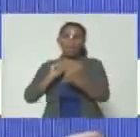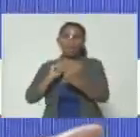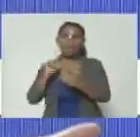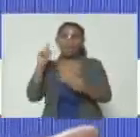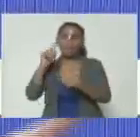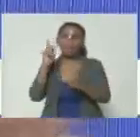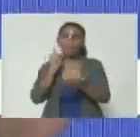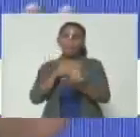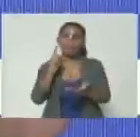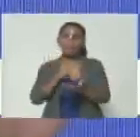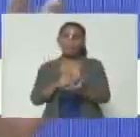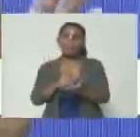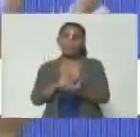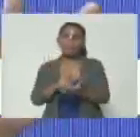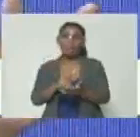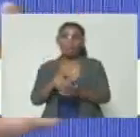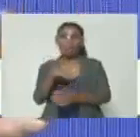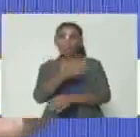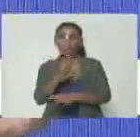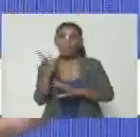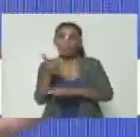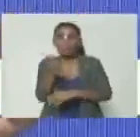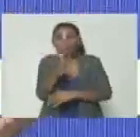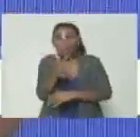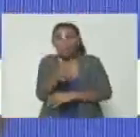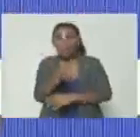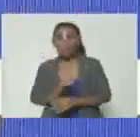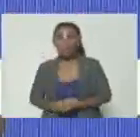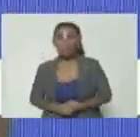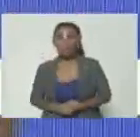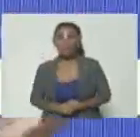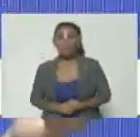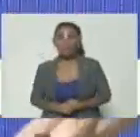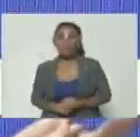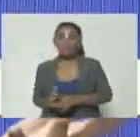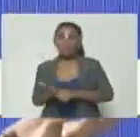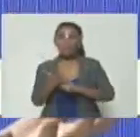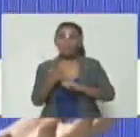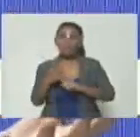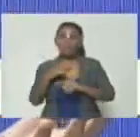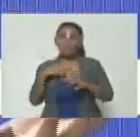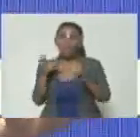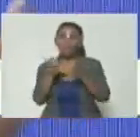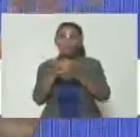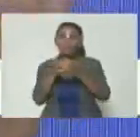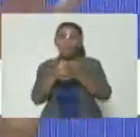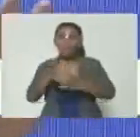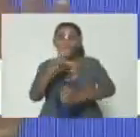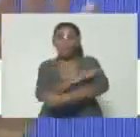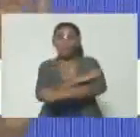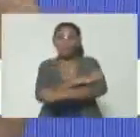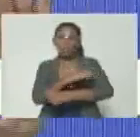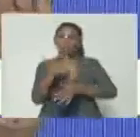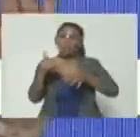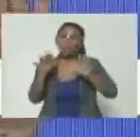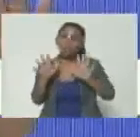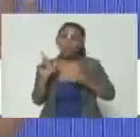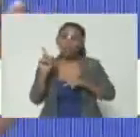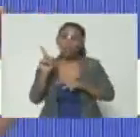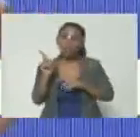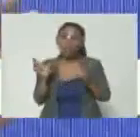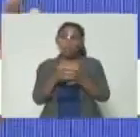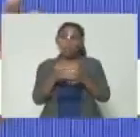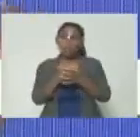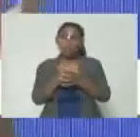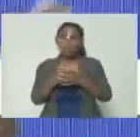participación por lo menos eso parecía de más sectores de la oposición incluso estos sectores